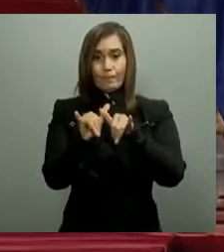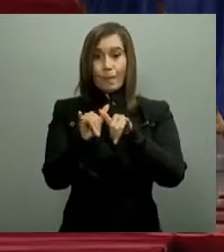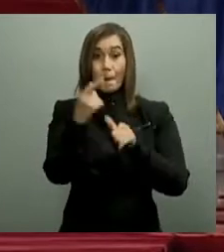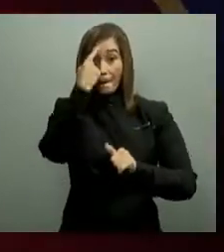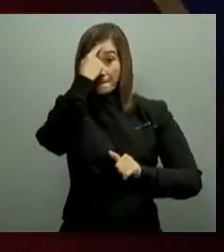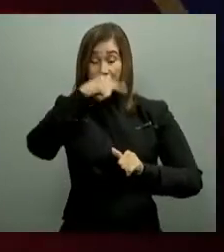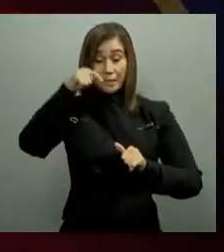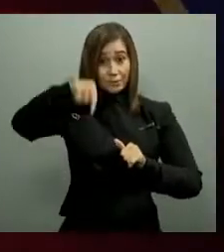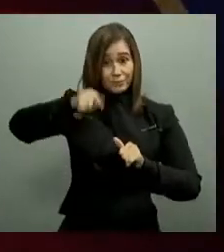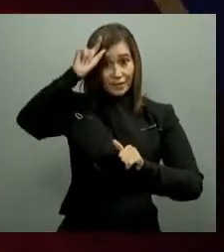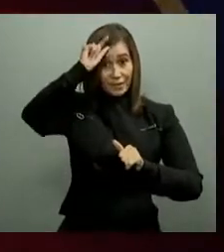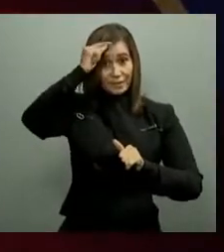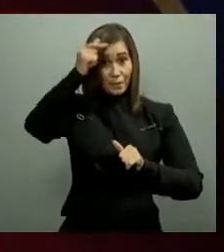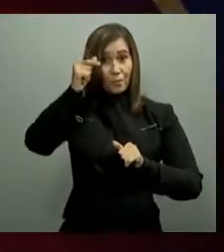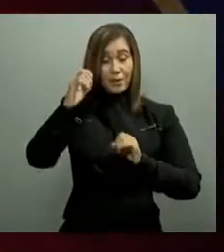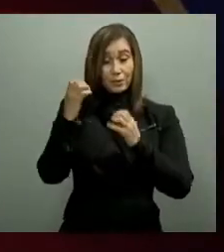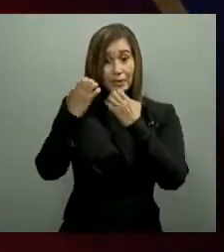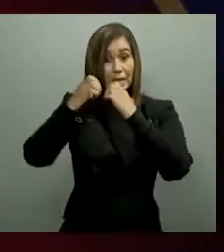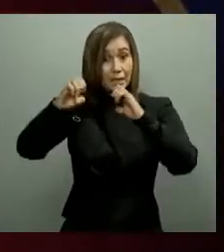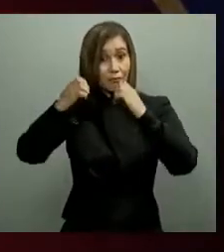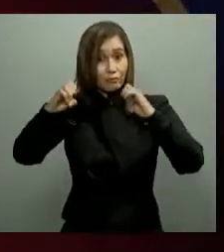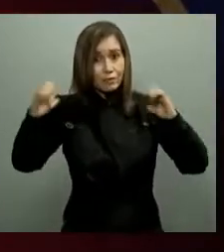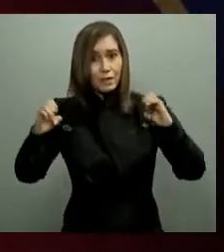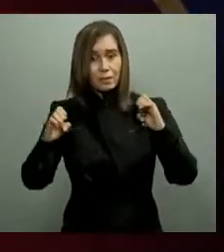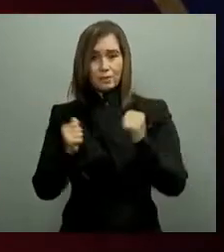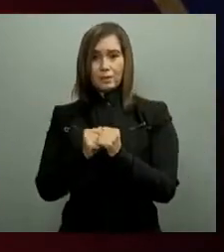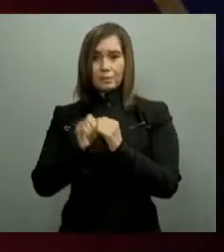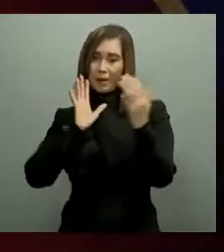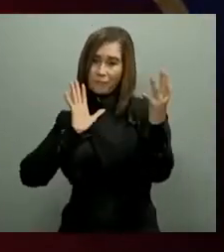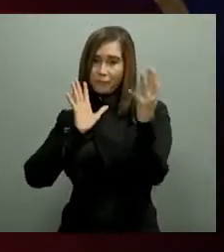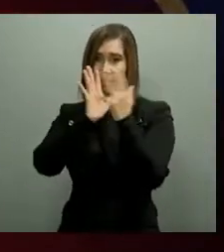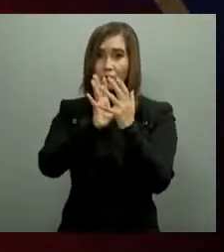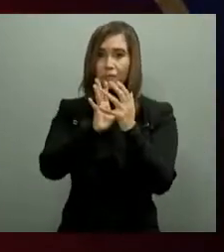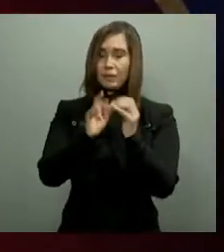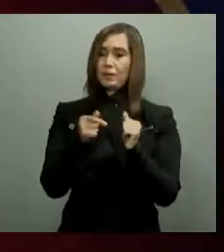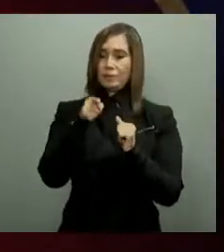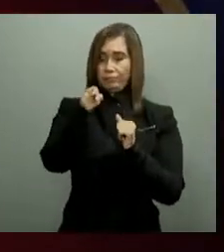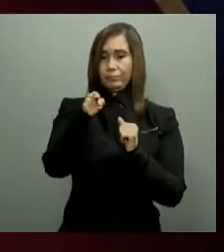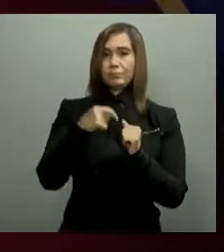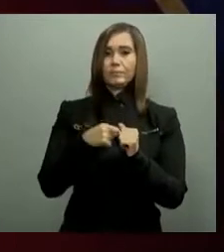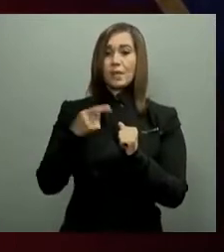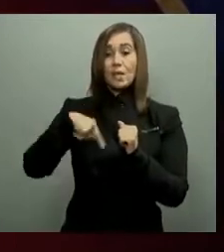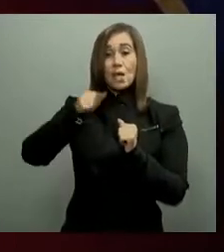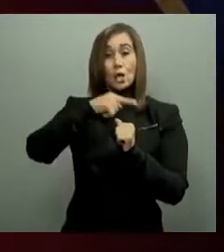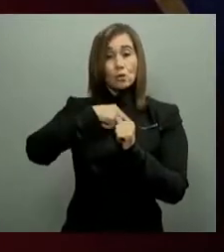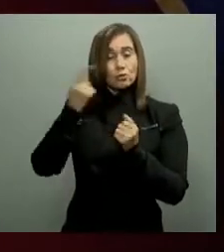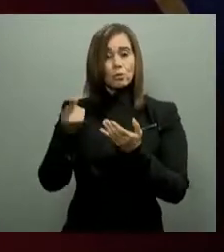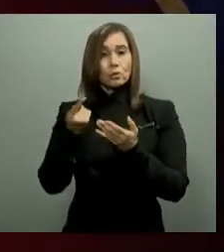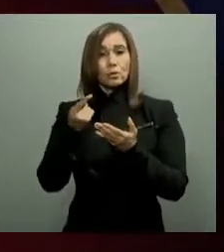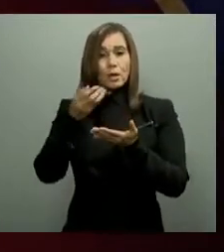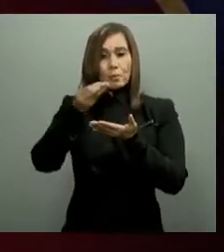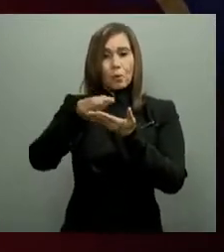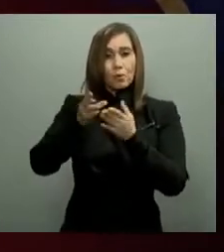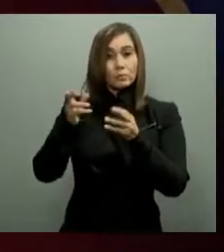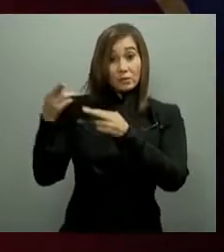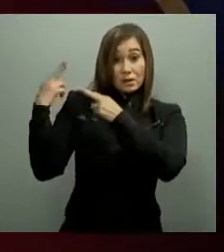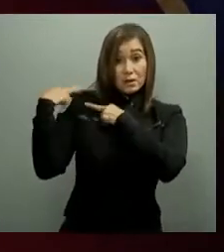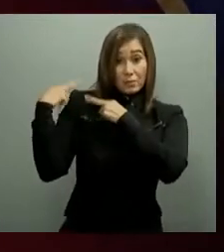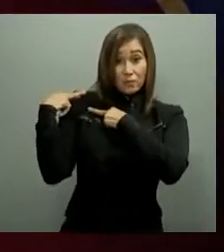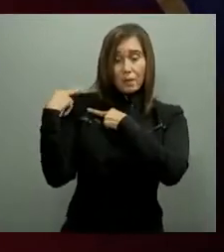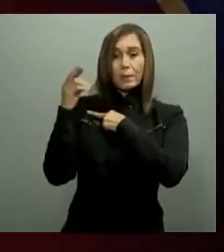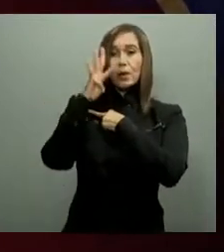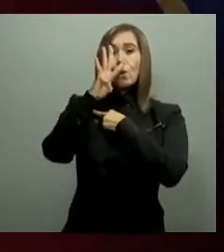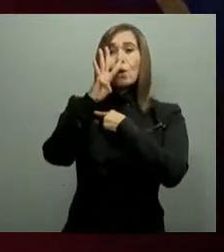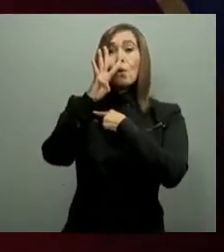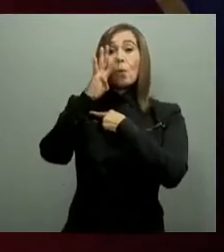dedicando todo su esfuerzo a luchar contra esta situación y que estamos asumiendo un costo aproximado de 400 millones